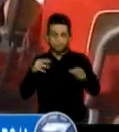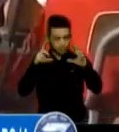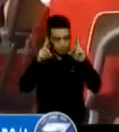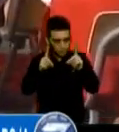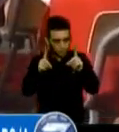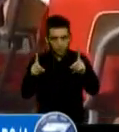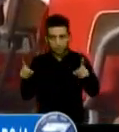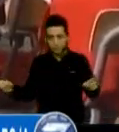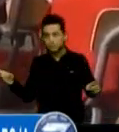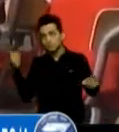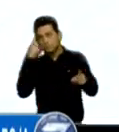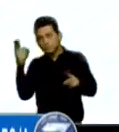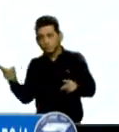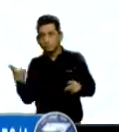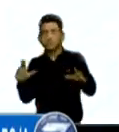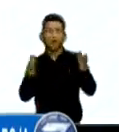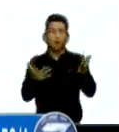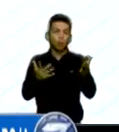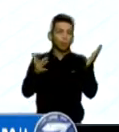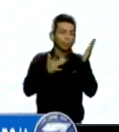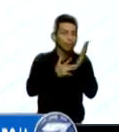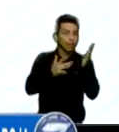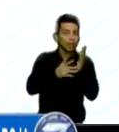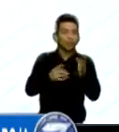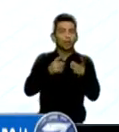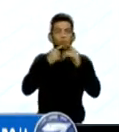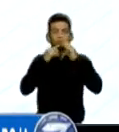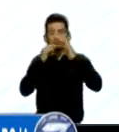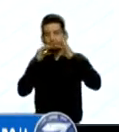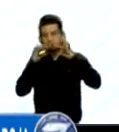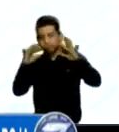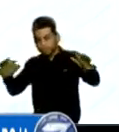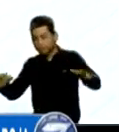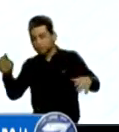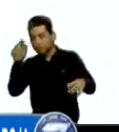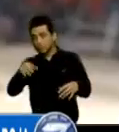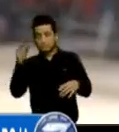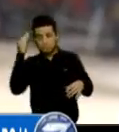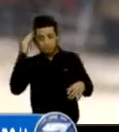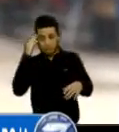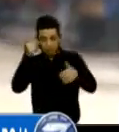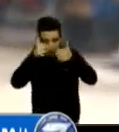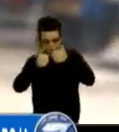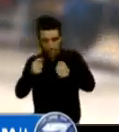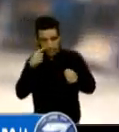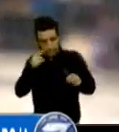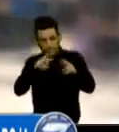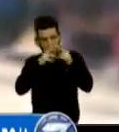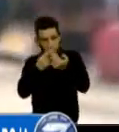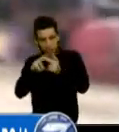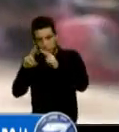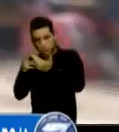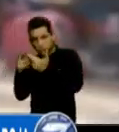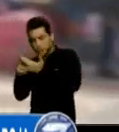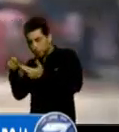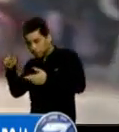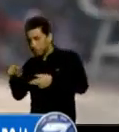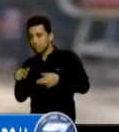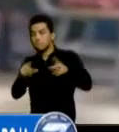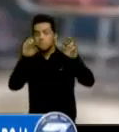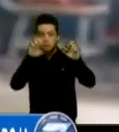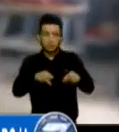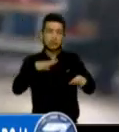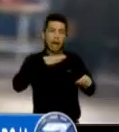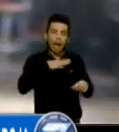punto de vista técnico epidemiológico y luego del análisis realizado por expertos en mesas de trabajo, conformadas por infectólogos, pediatras,